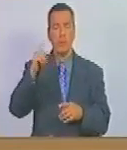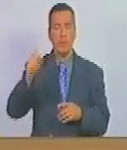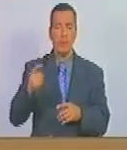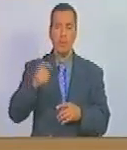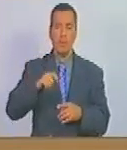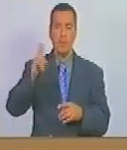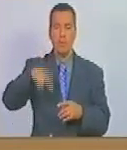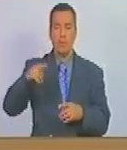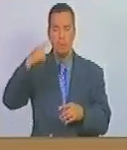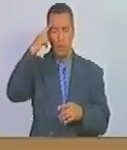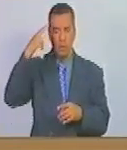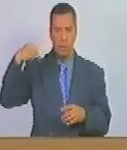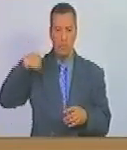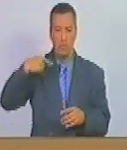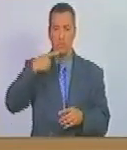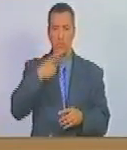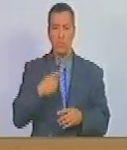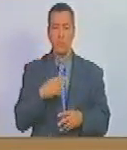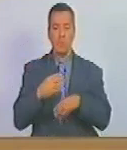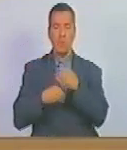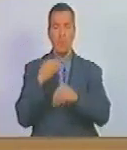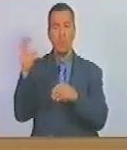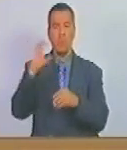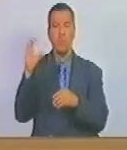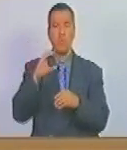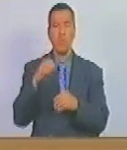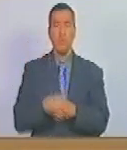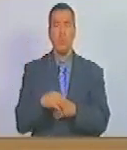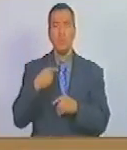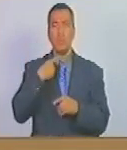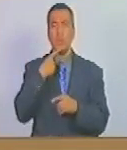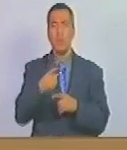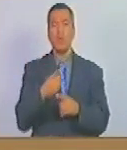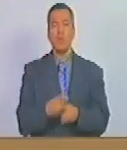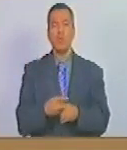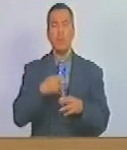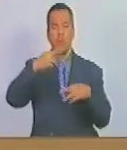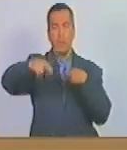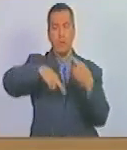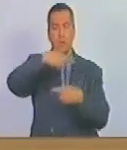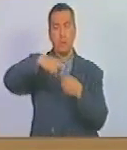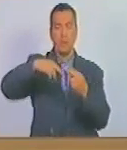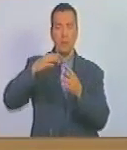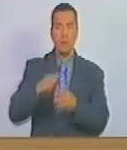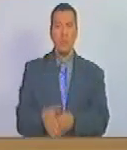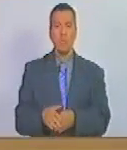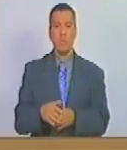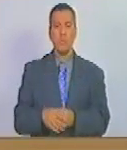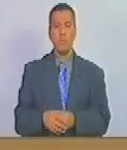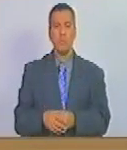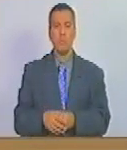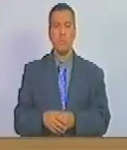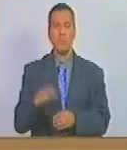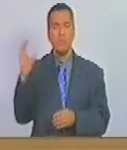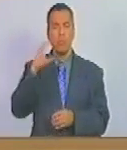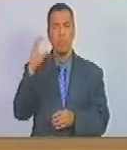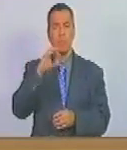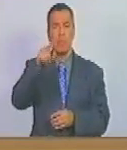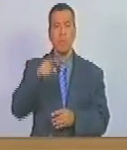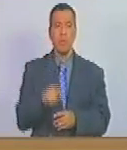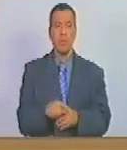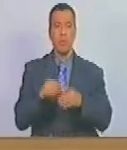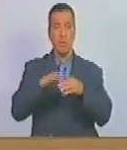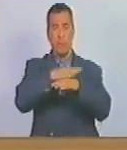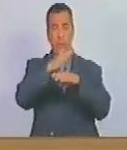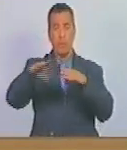nunca estoy orgullosa de ser una caraqueña y de ser una revolucionaria caracas la de